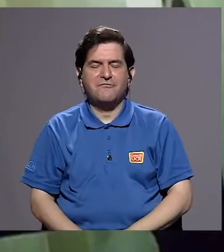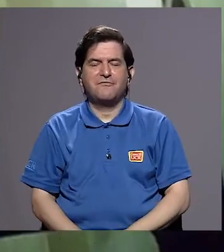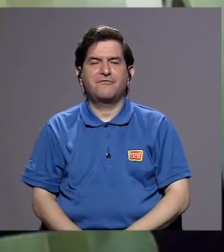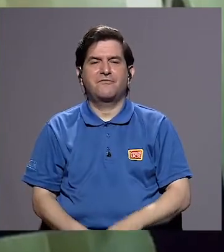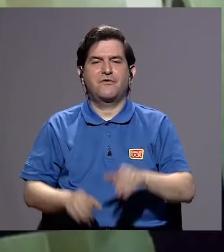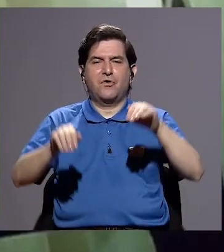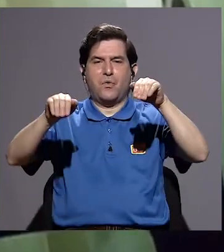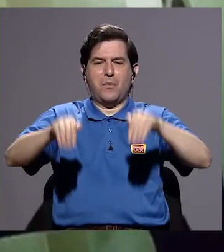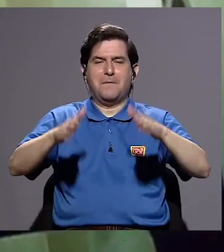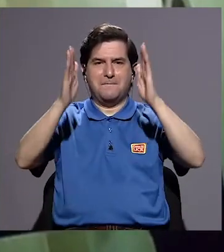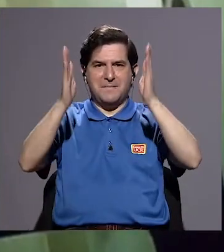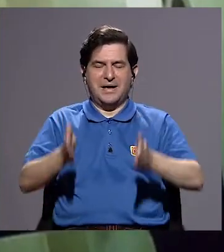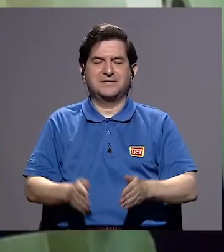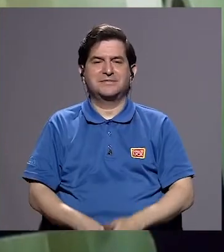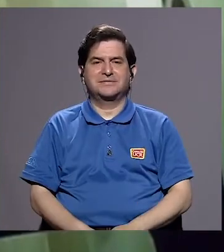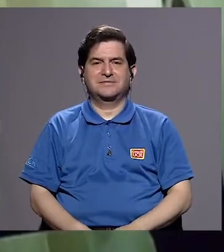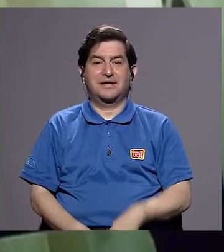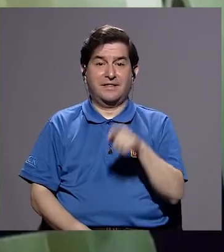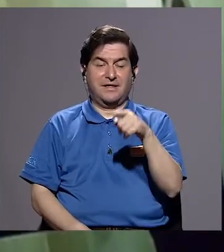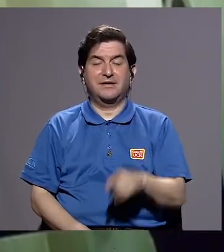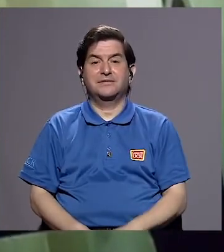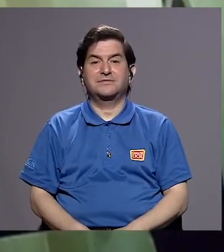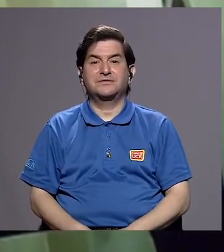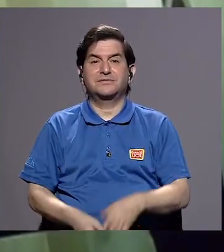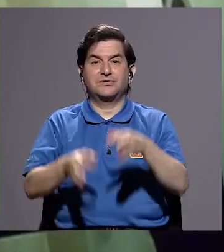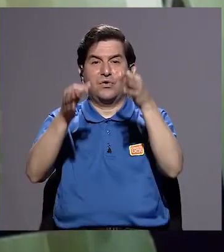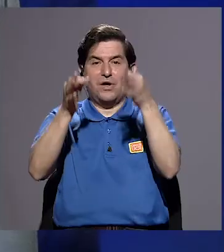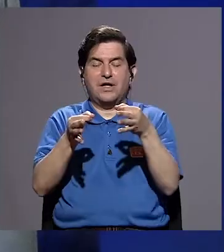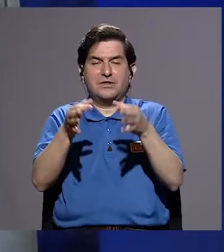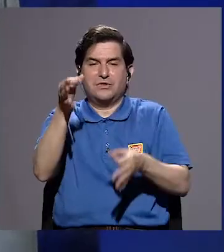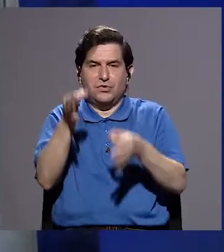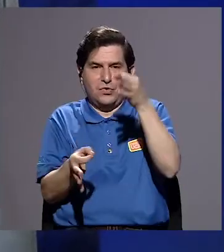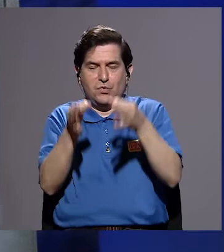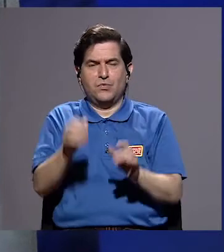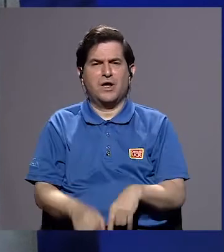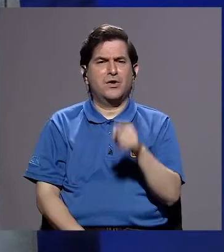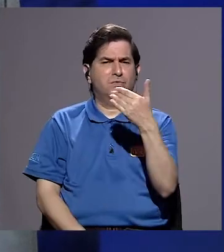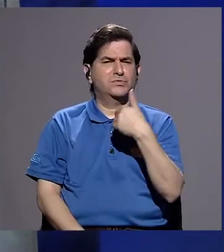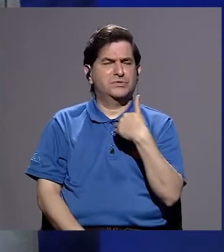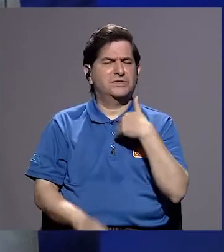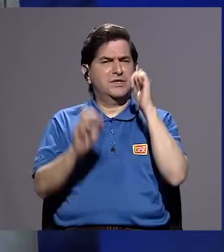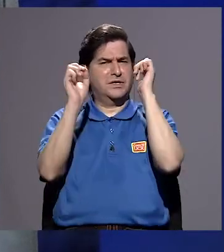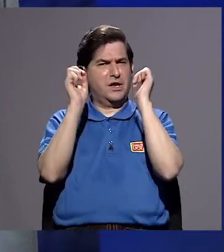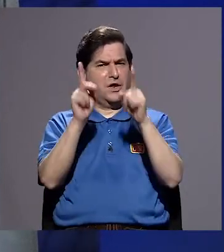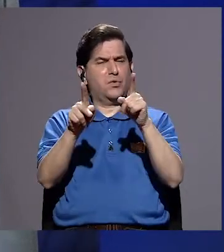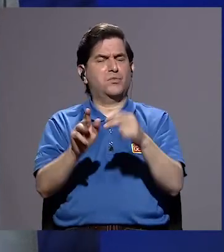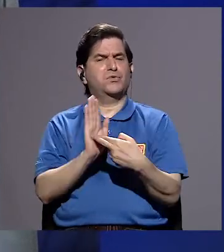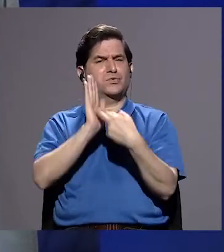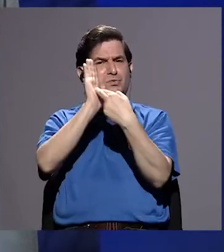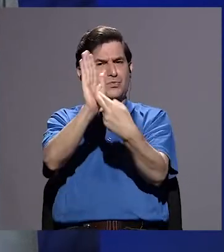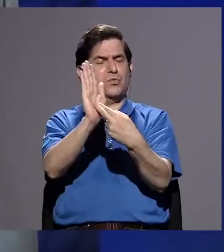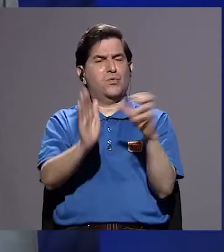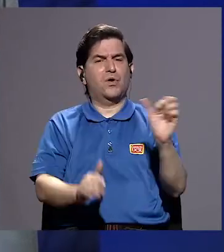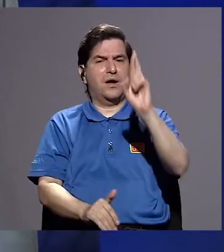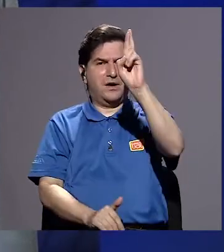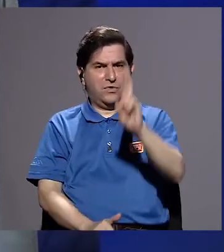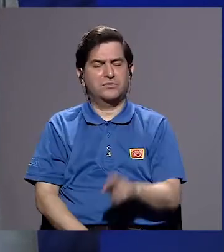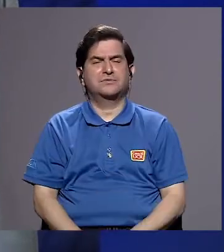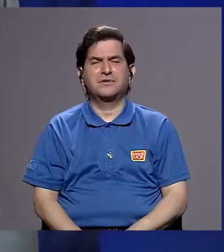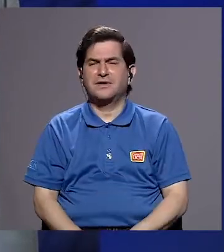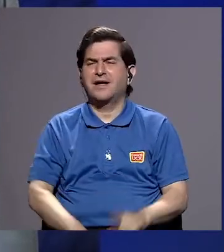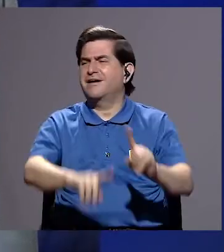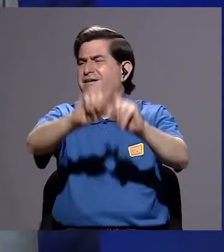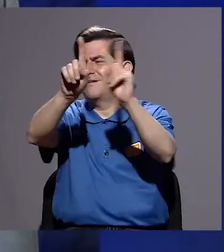magistrada en los tribunales de justicia. Usted tuvo la oportunidad de representar a Costa